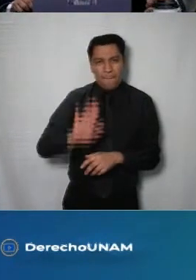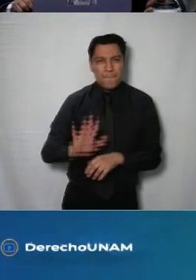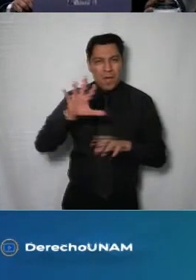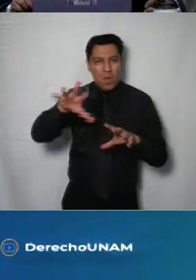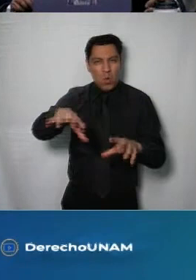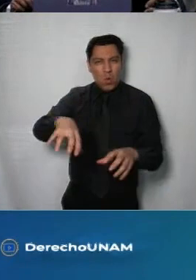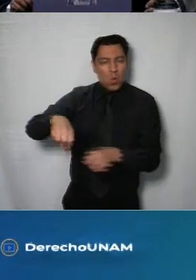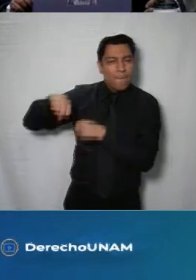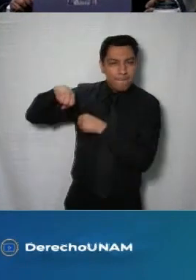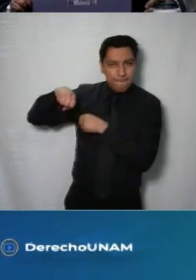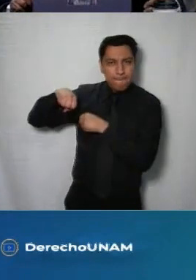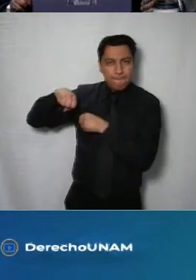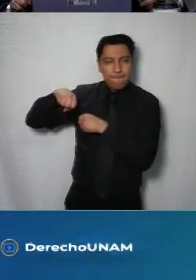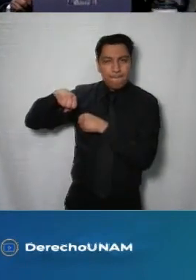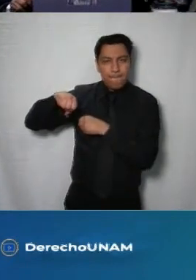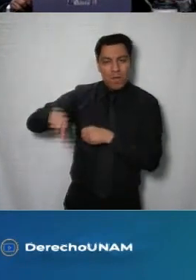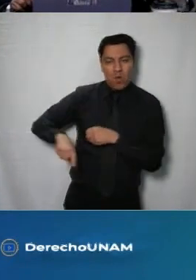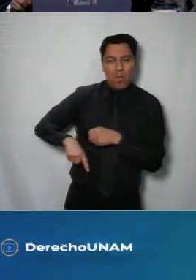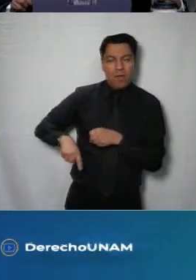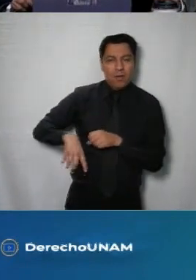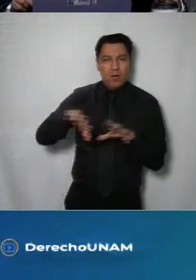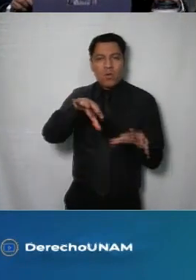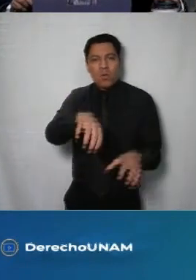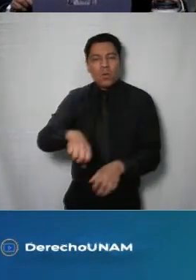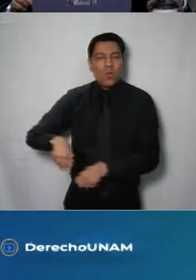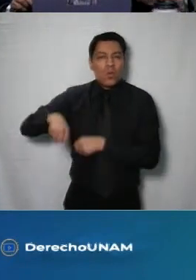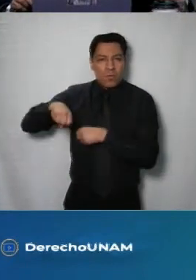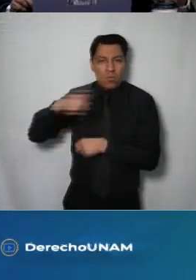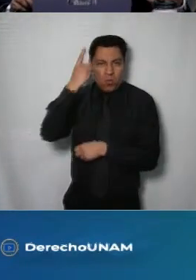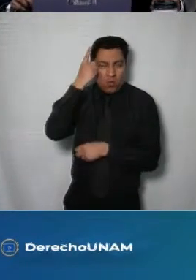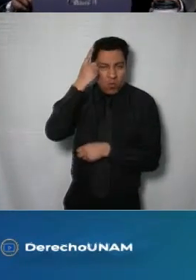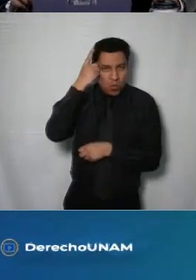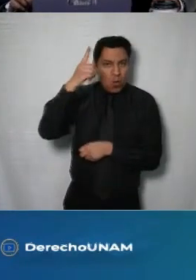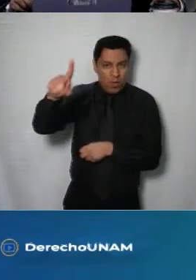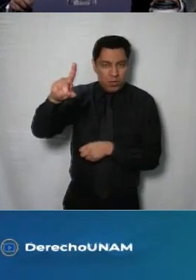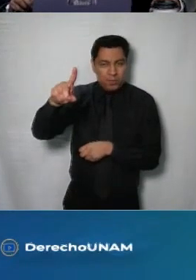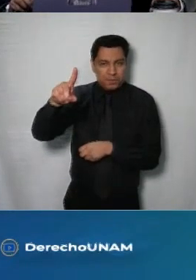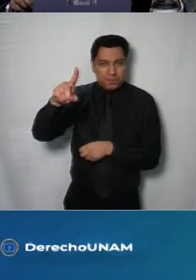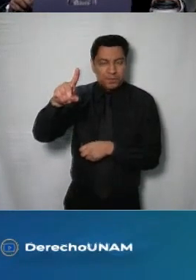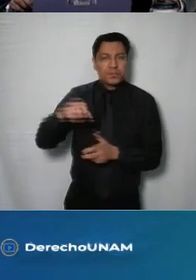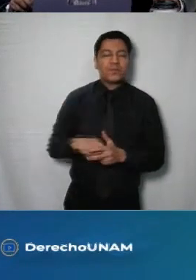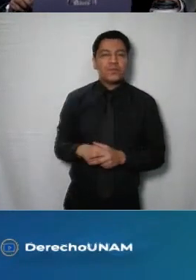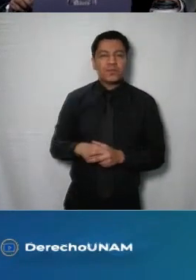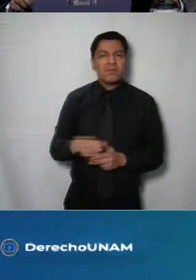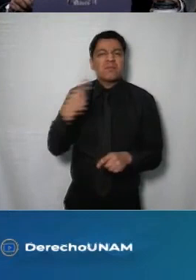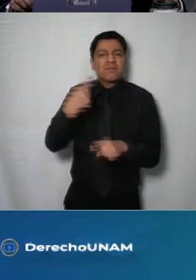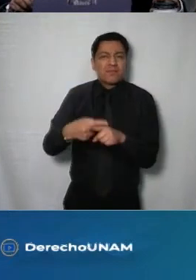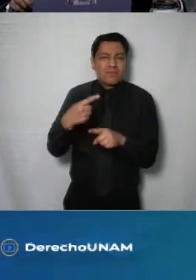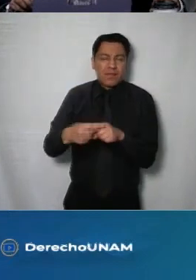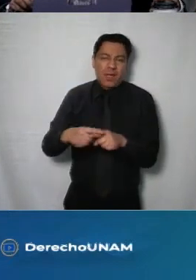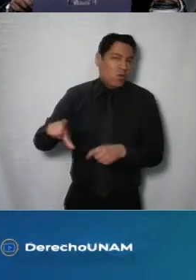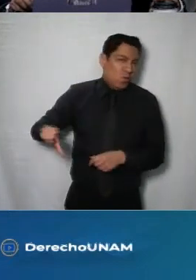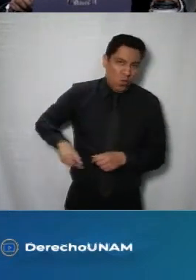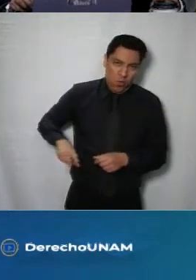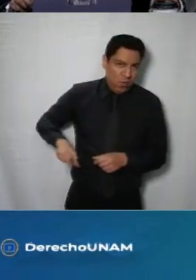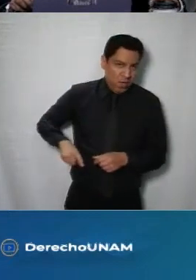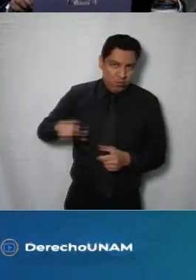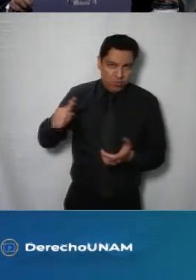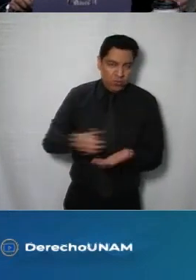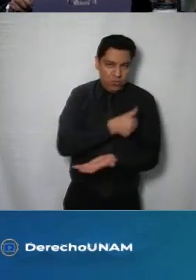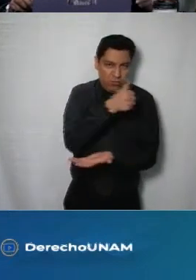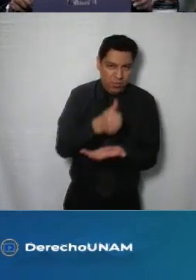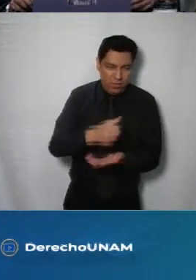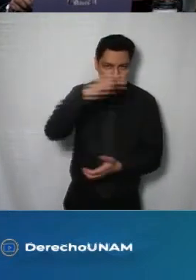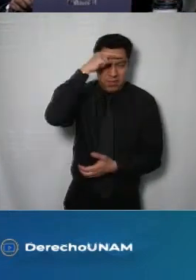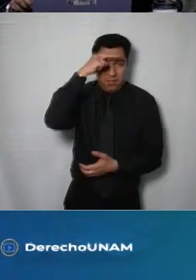chapultepec a favor del entonces departamento del distrito federal y en